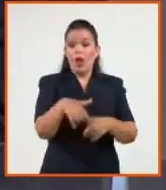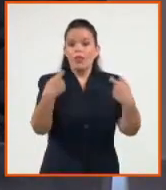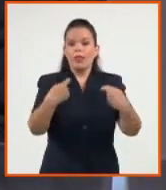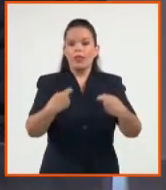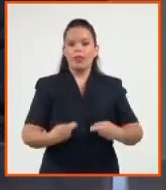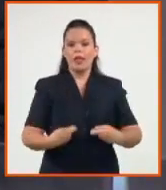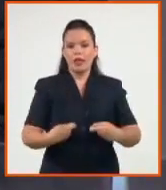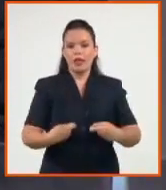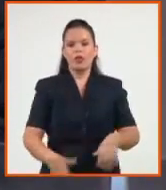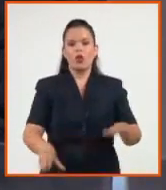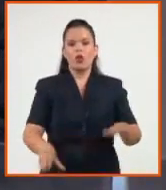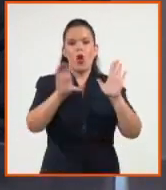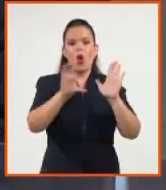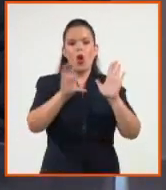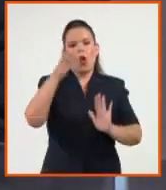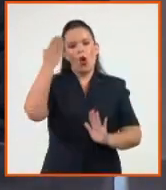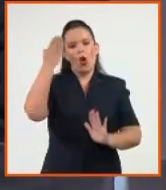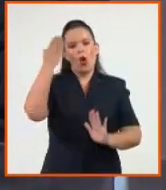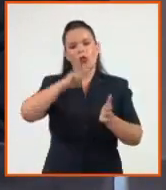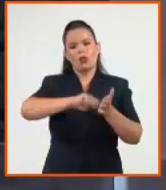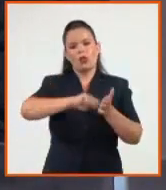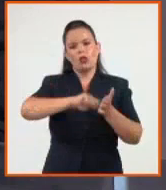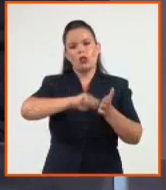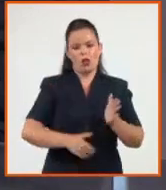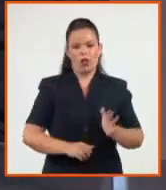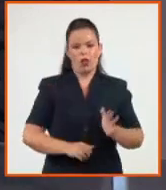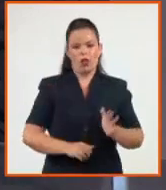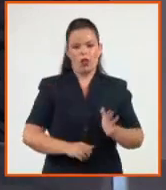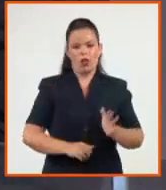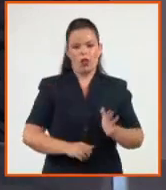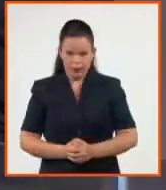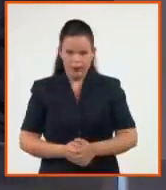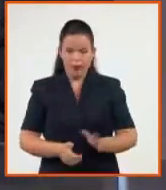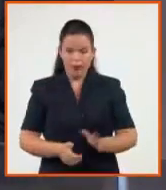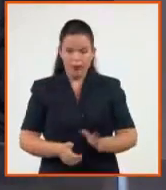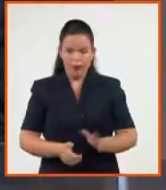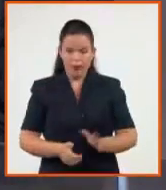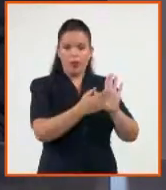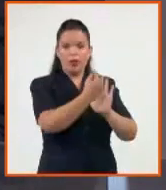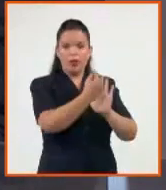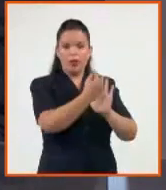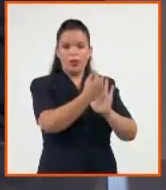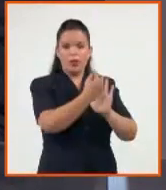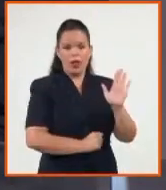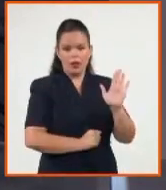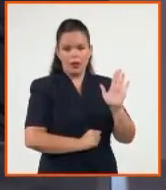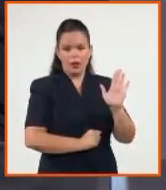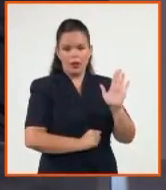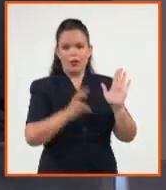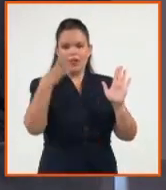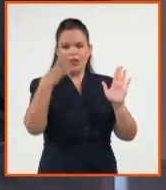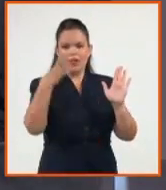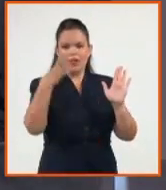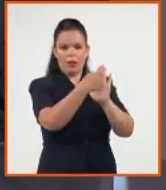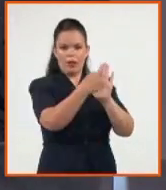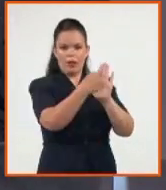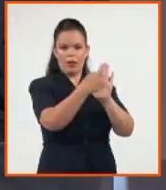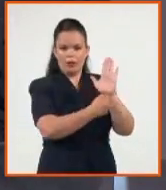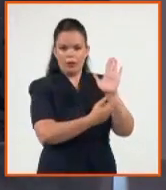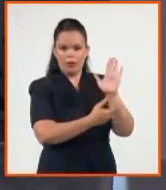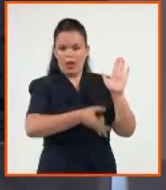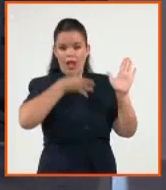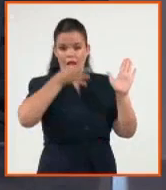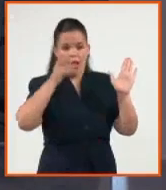énfasis en esto, porque además está ahí refrendado en el paquete normativo, tres derechos que están expresados claramente